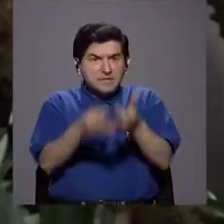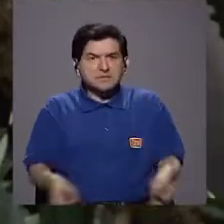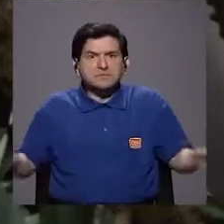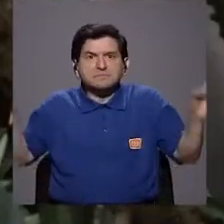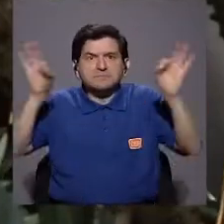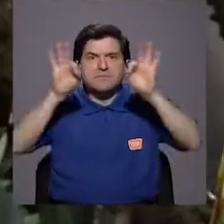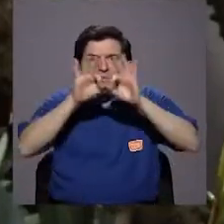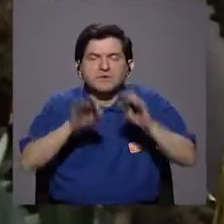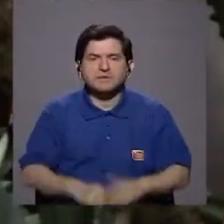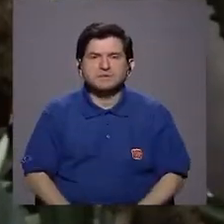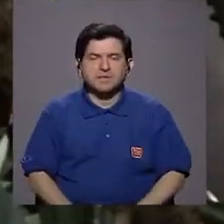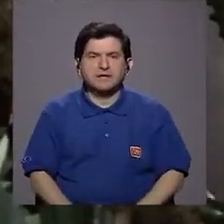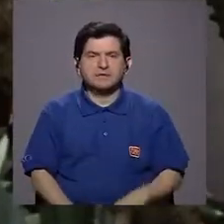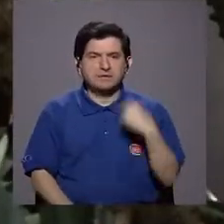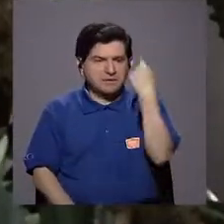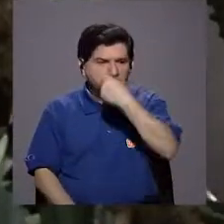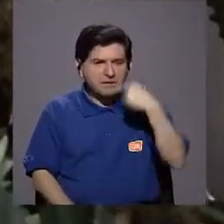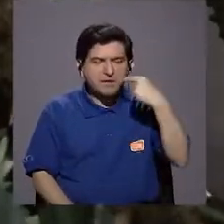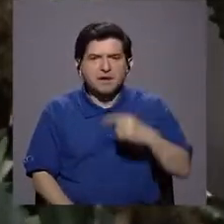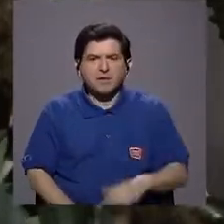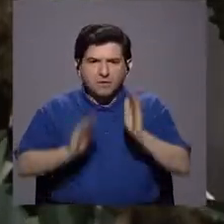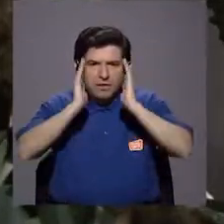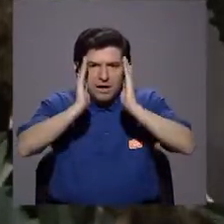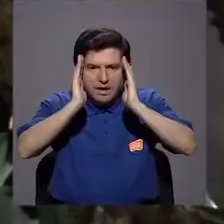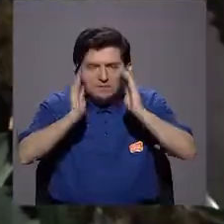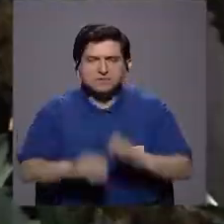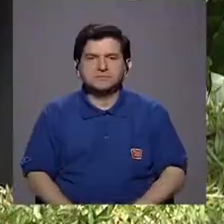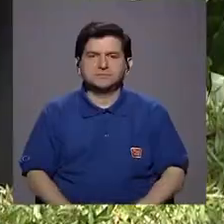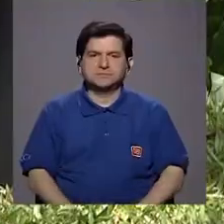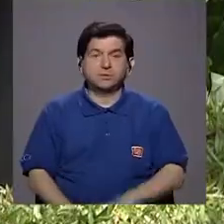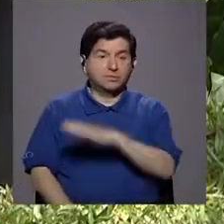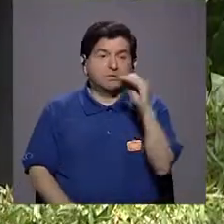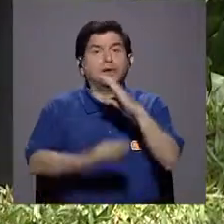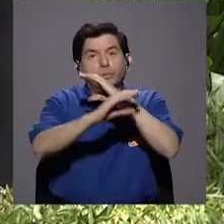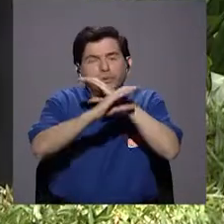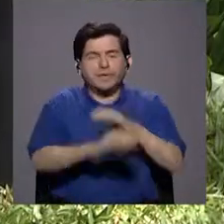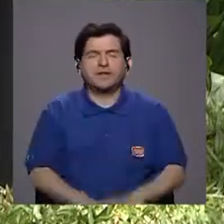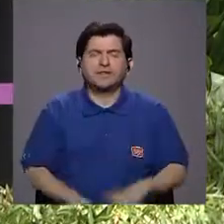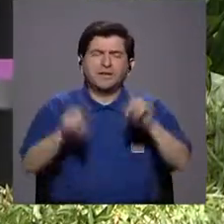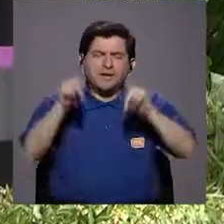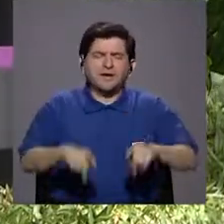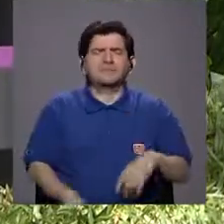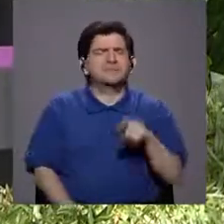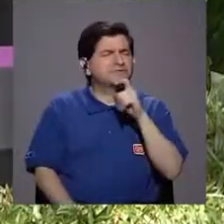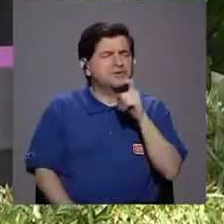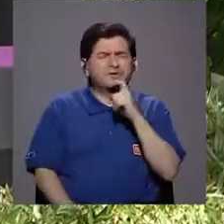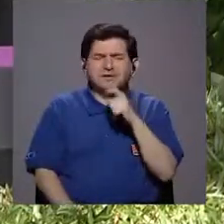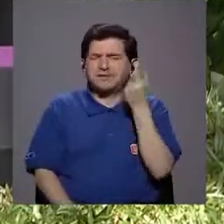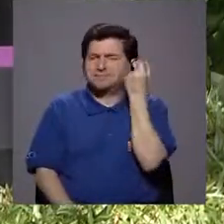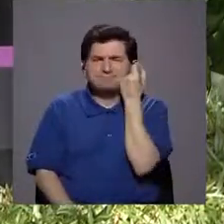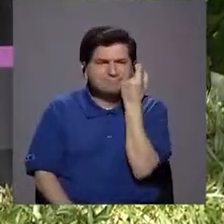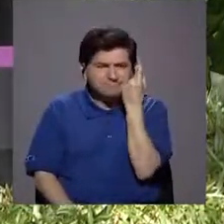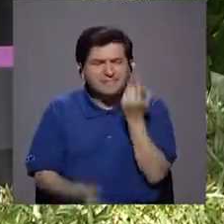importancia del cuidado bucodental, ¿verdad? Mira, yo creo que a la gente tal vez le cuesta entenderlo porque